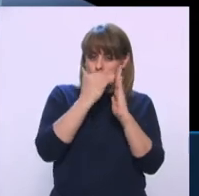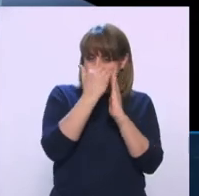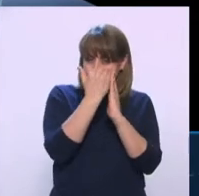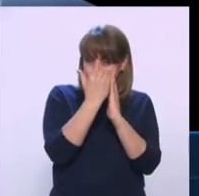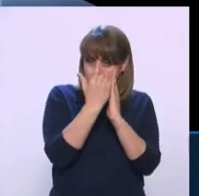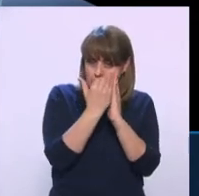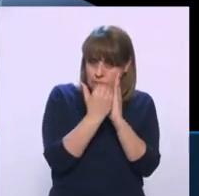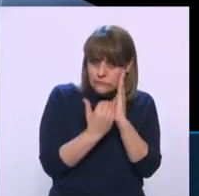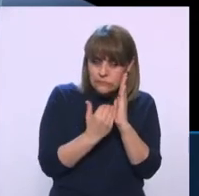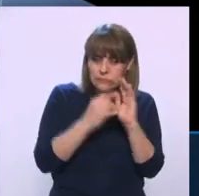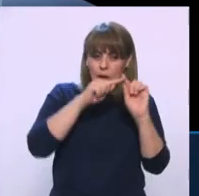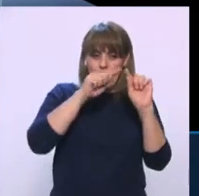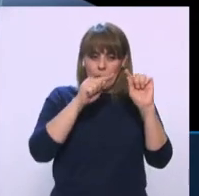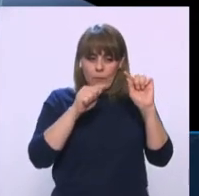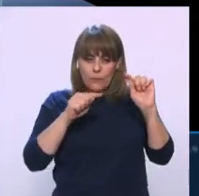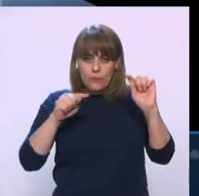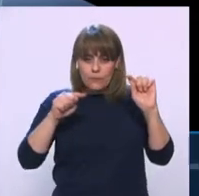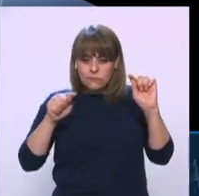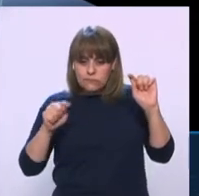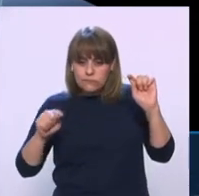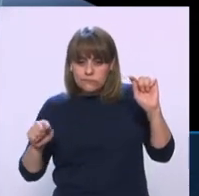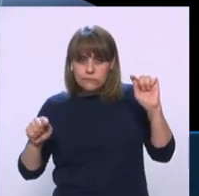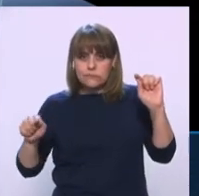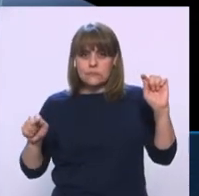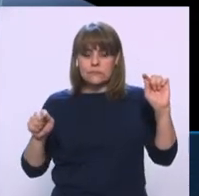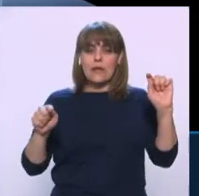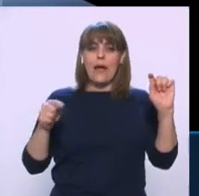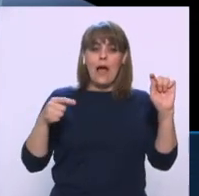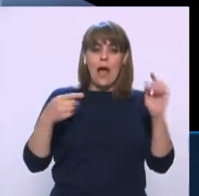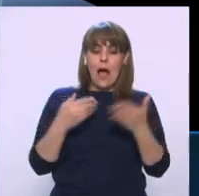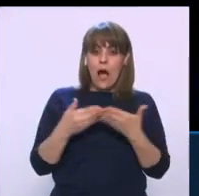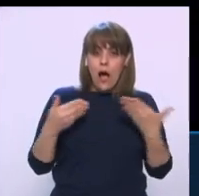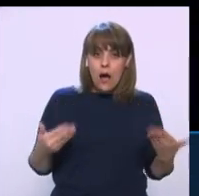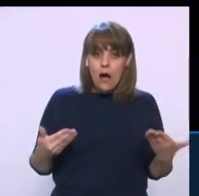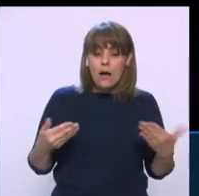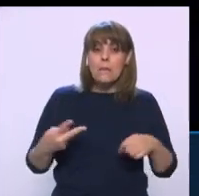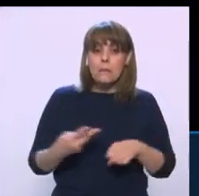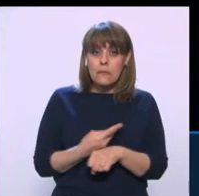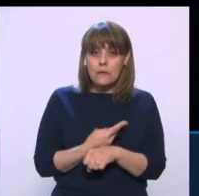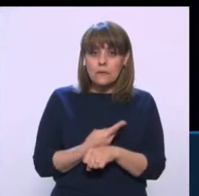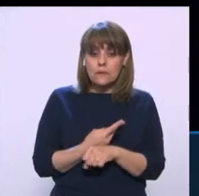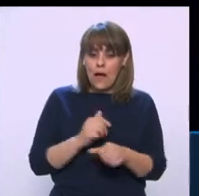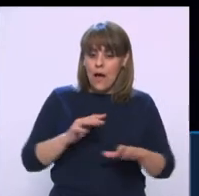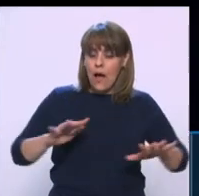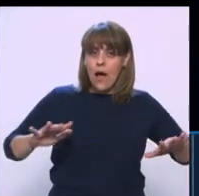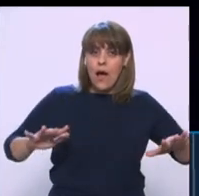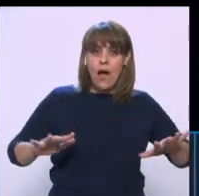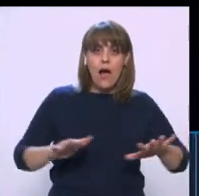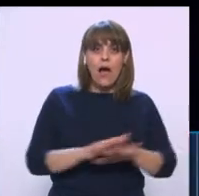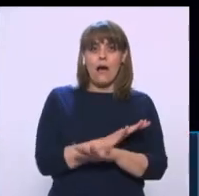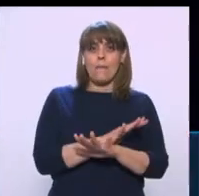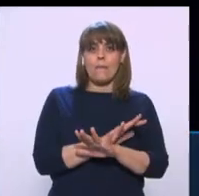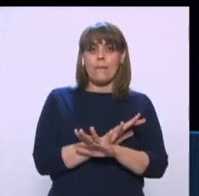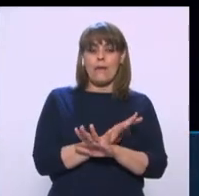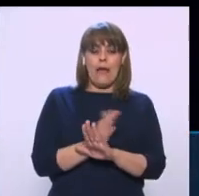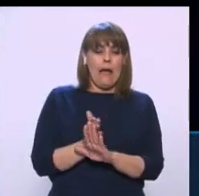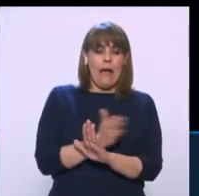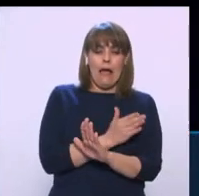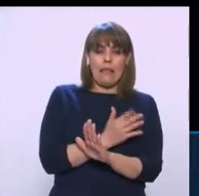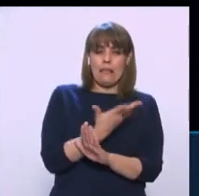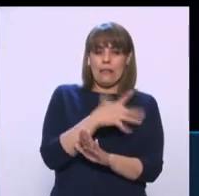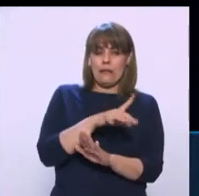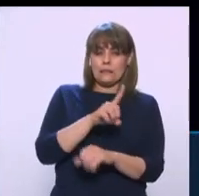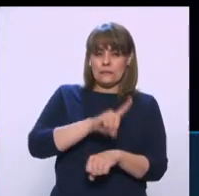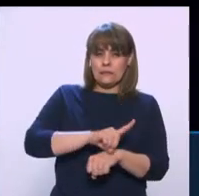descenso, meseta, descenso, meseta. Tuvimos un cambio en la tendencia en los últimos 10 días,